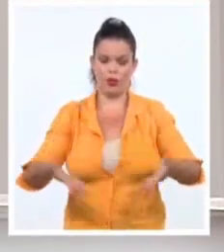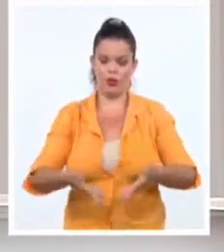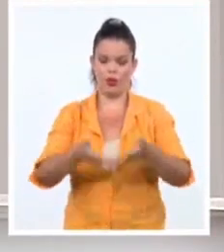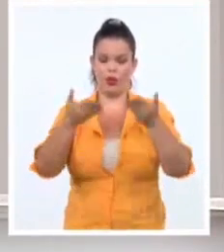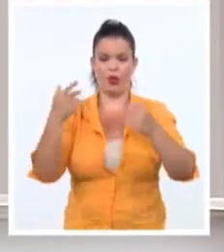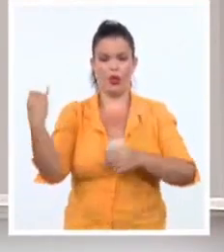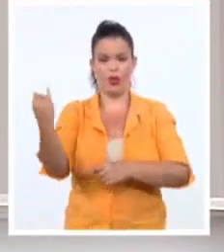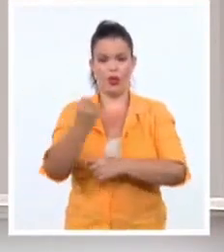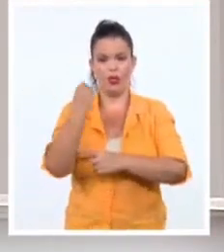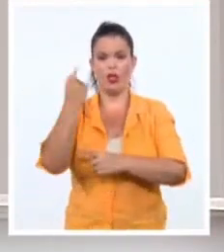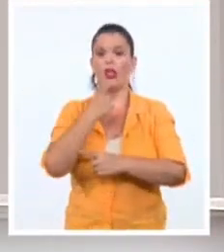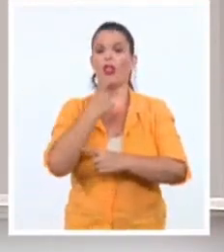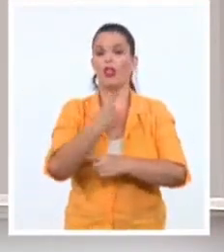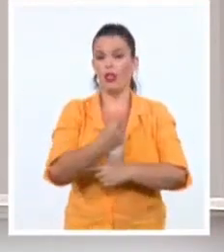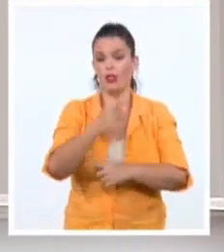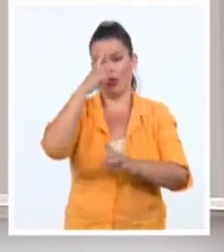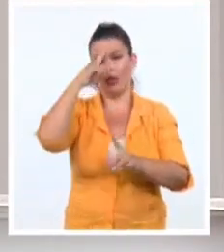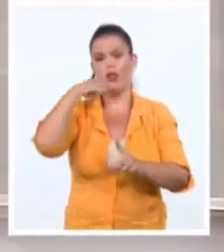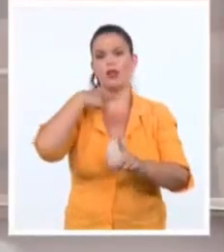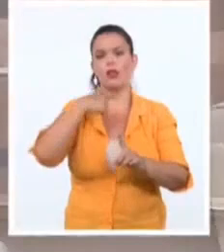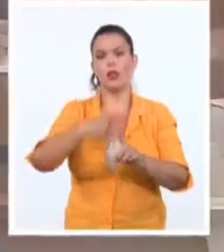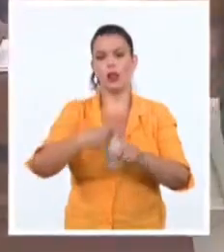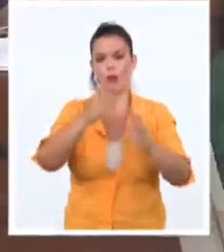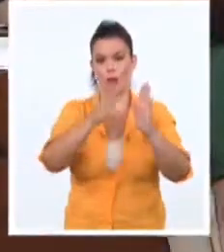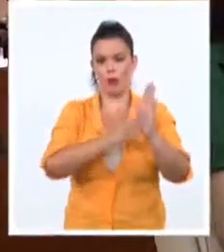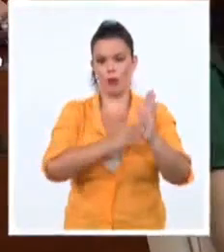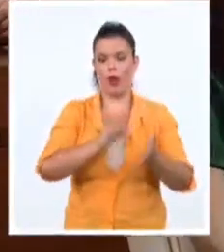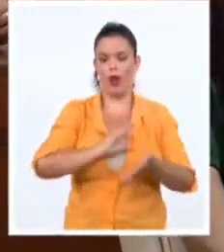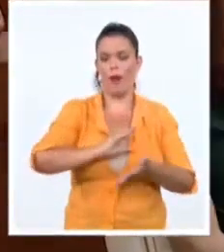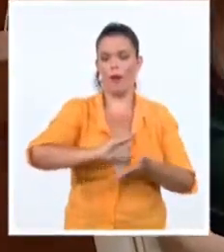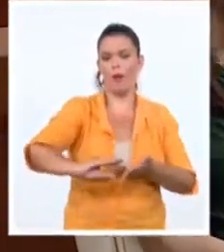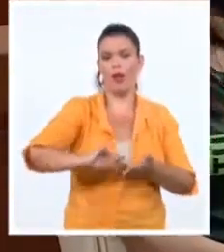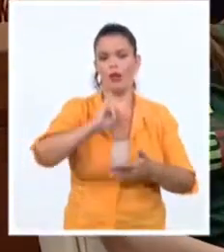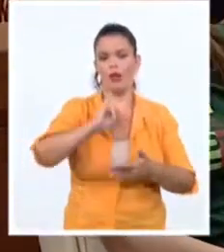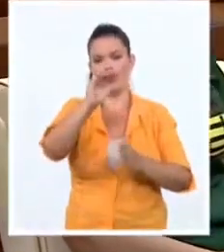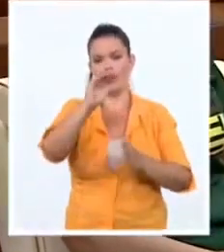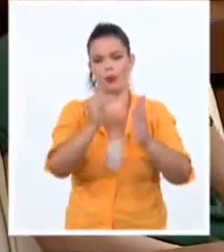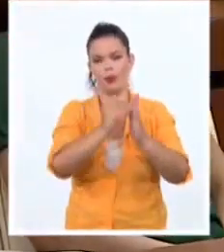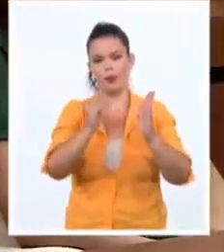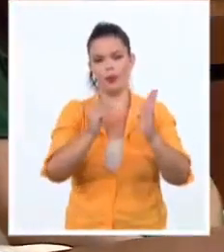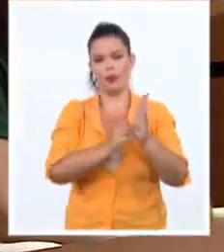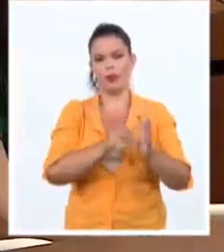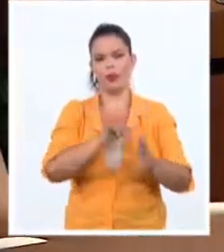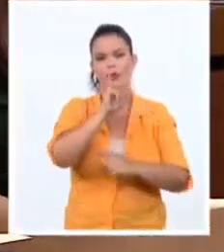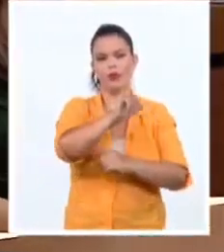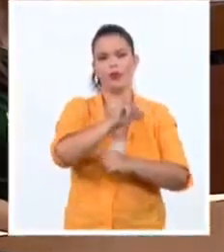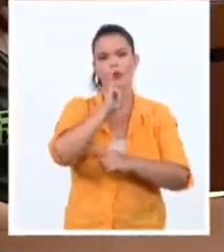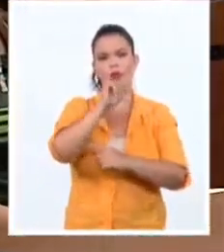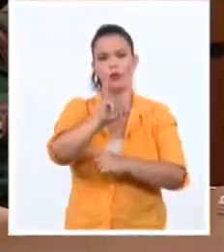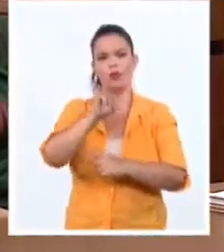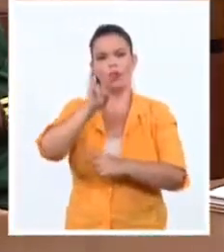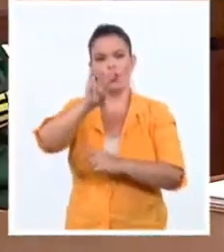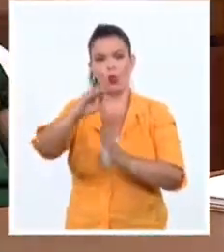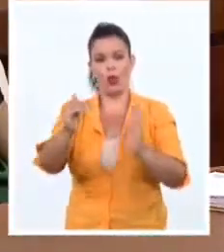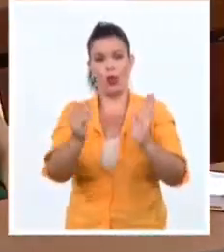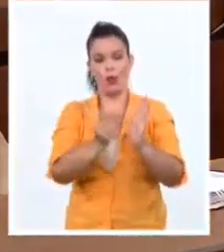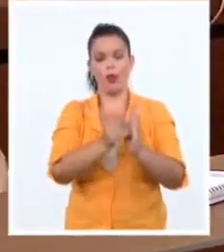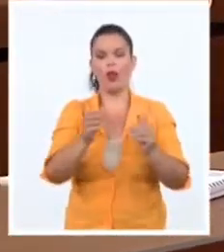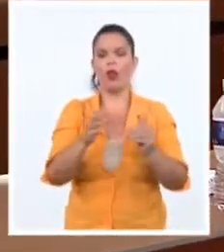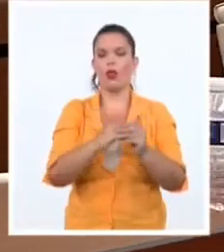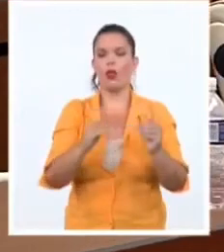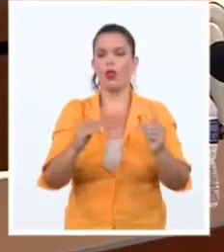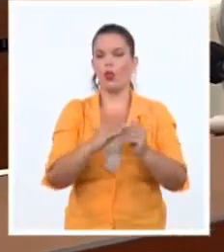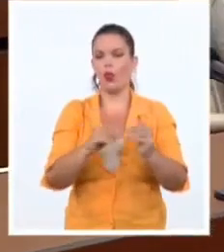de septiembre la cifra de 6.669.000 dólares